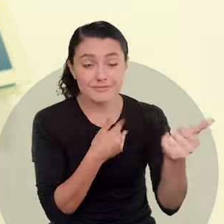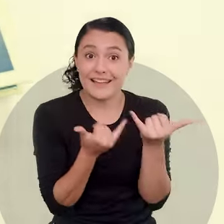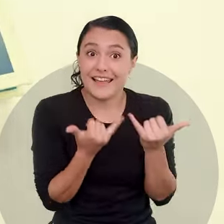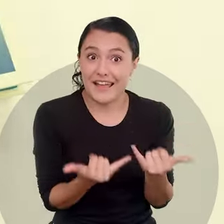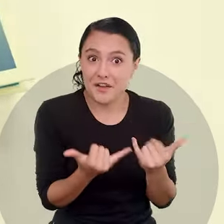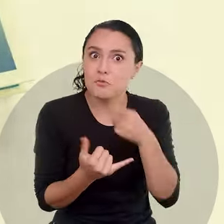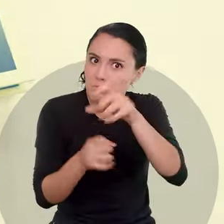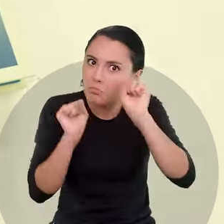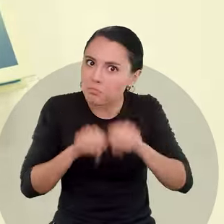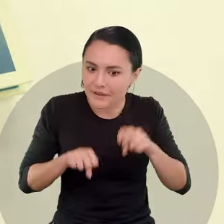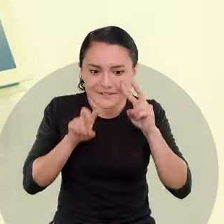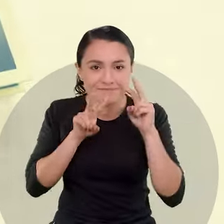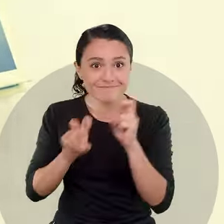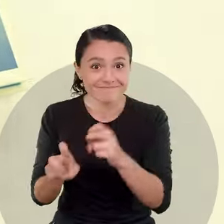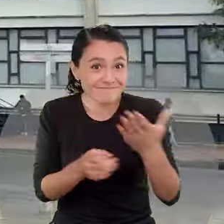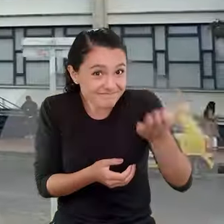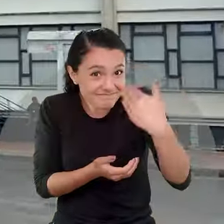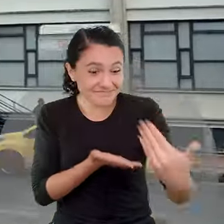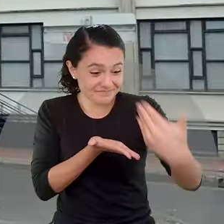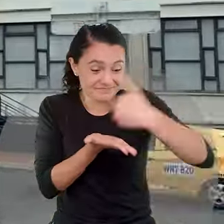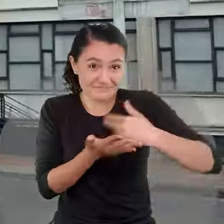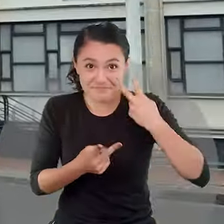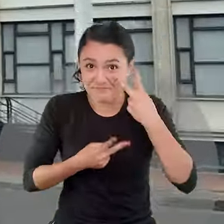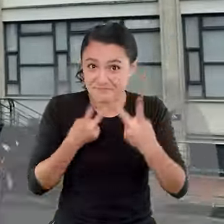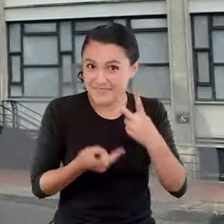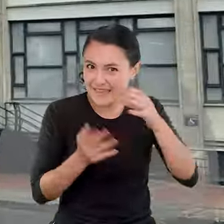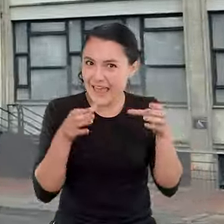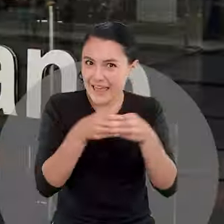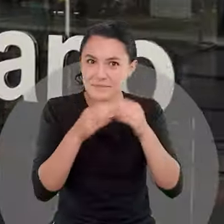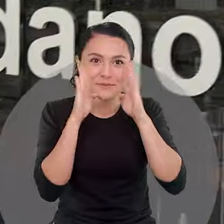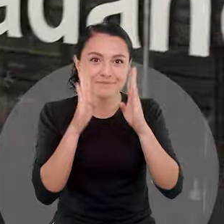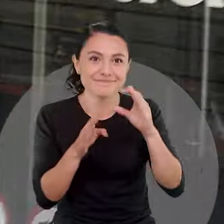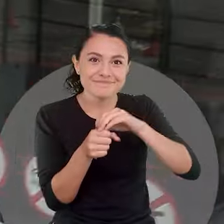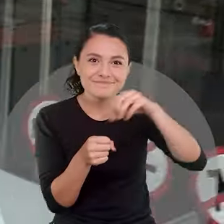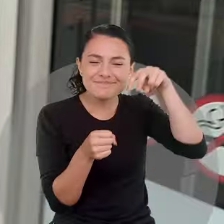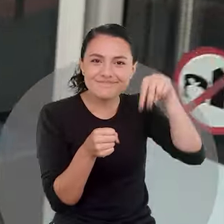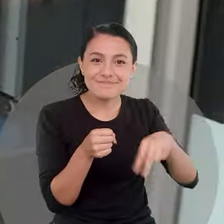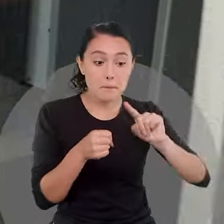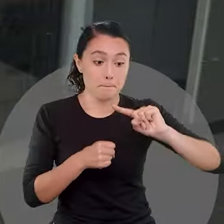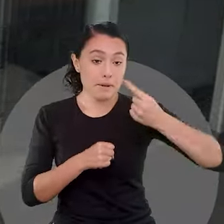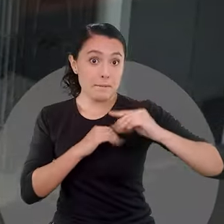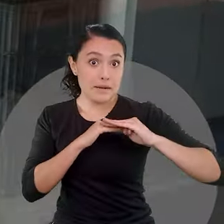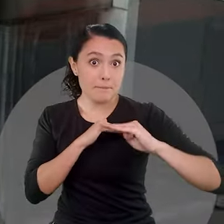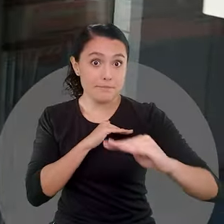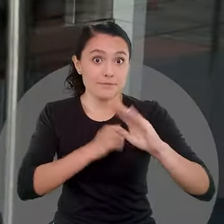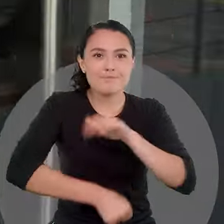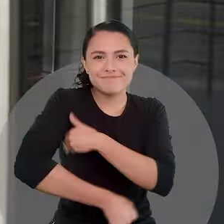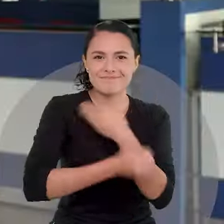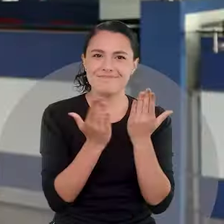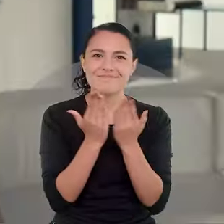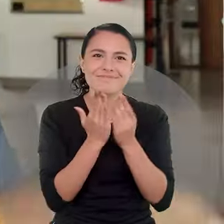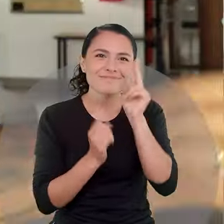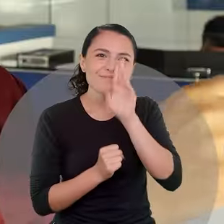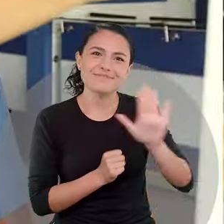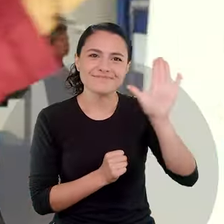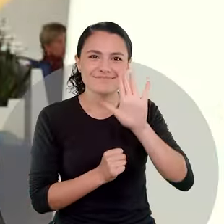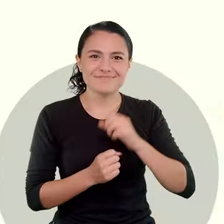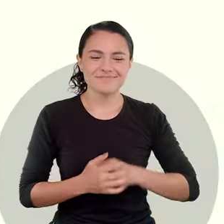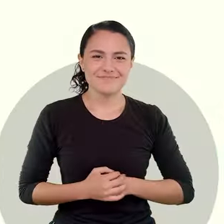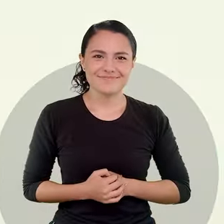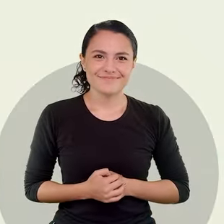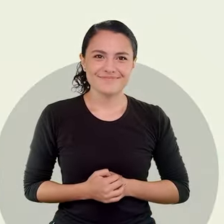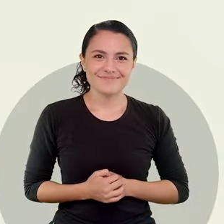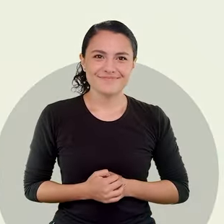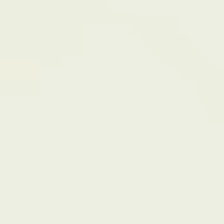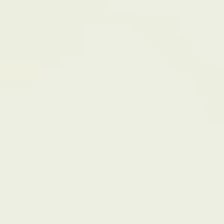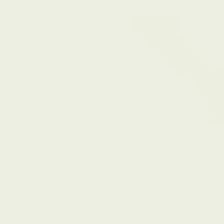podrás consultar para tus investigaciones. Ven a visitarnos en la Unidad de Atención al Ciudadano, en el primer piso del Ministerio